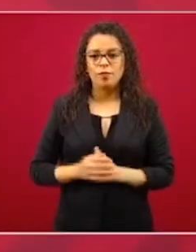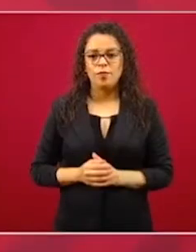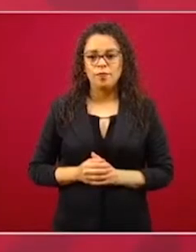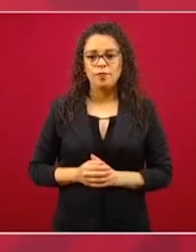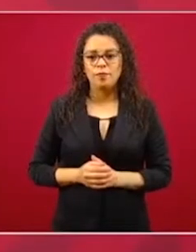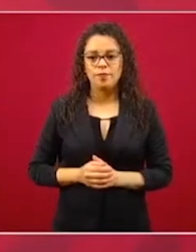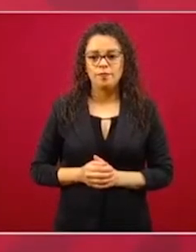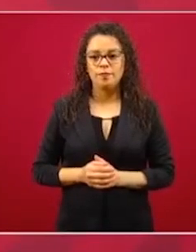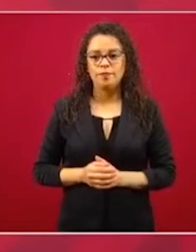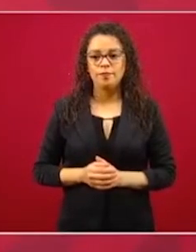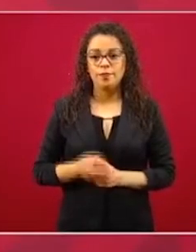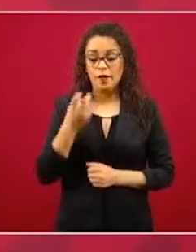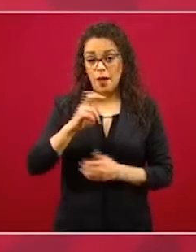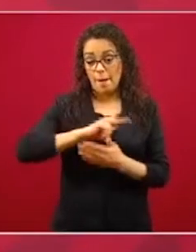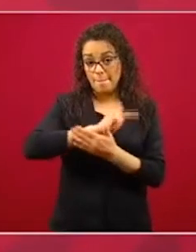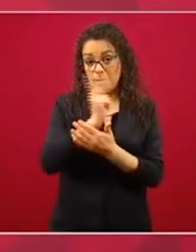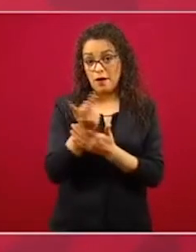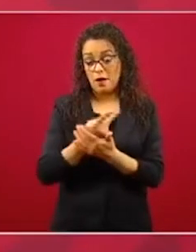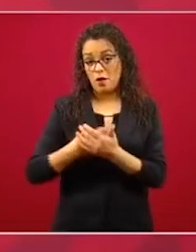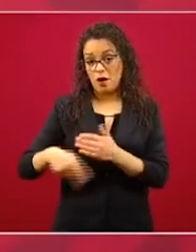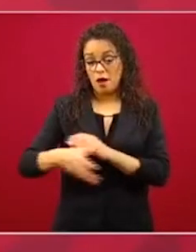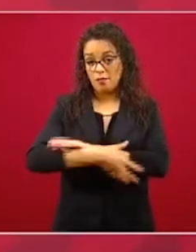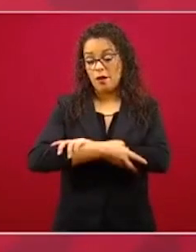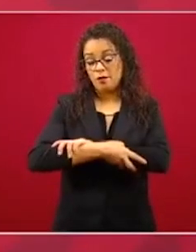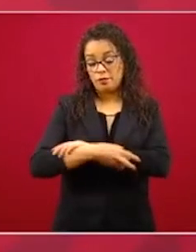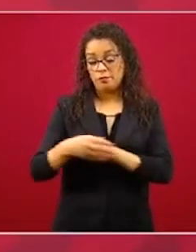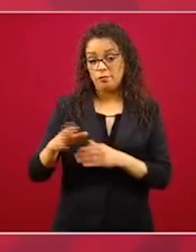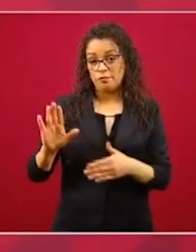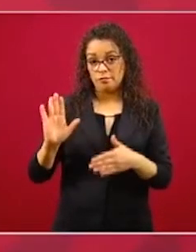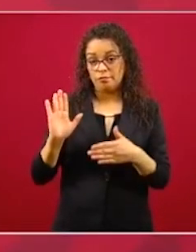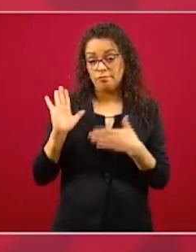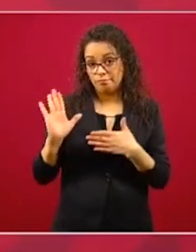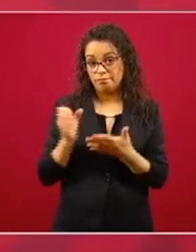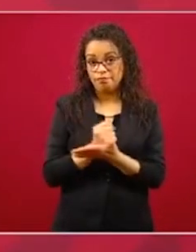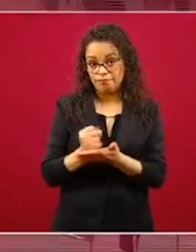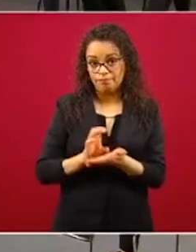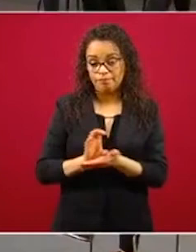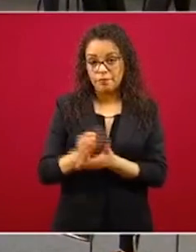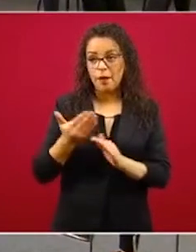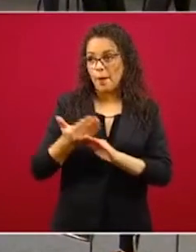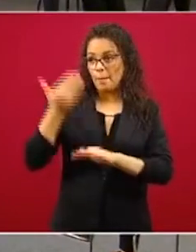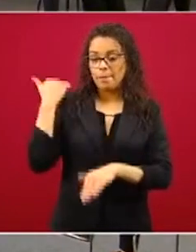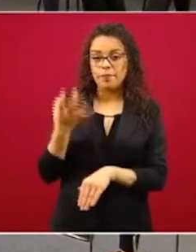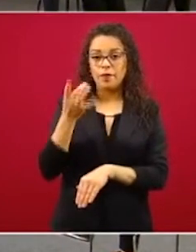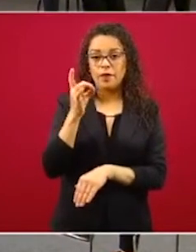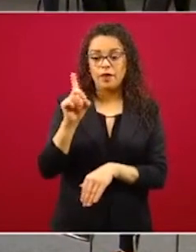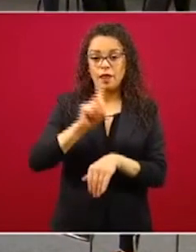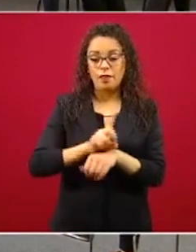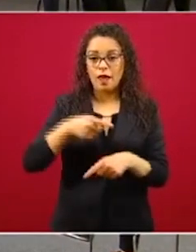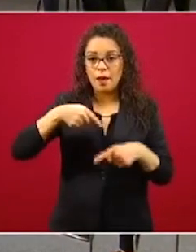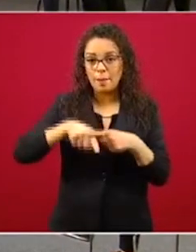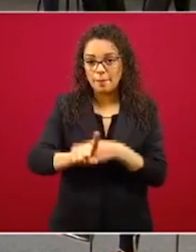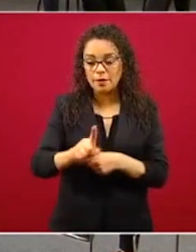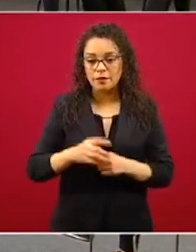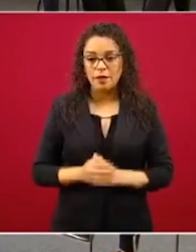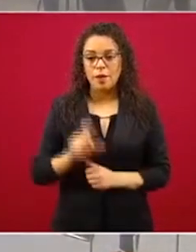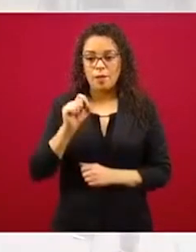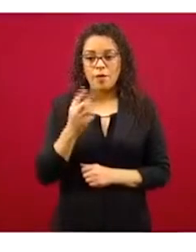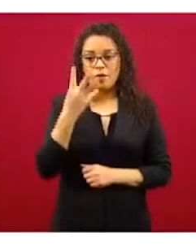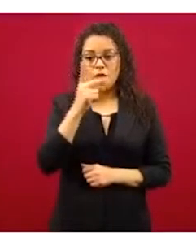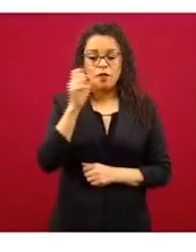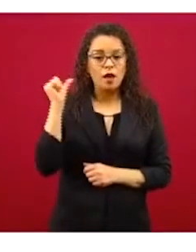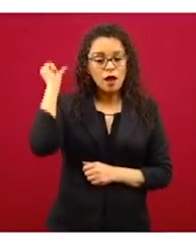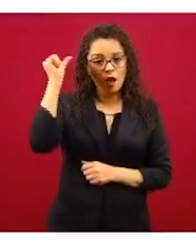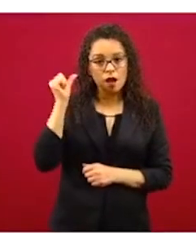El programa de crédito solidario a empresarios empezó hace 30 días que se dio a conocer. El 24 de abril